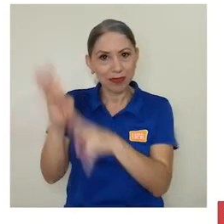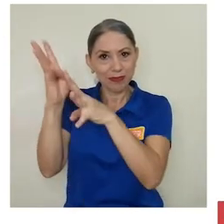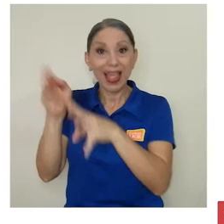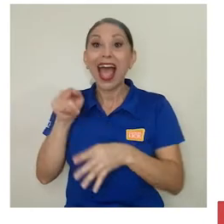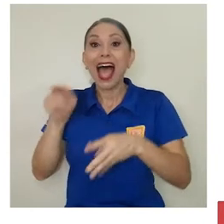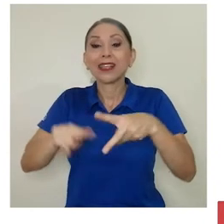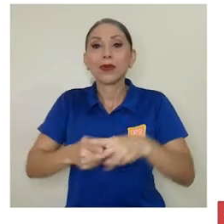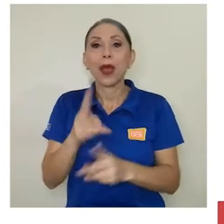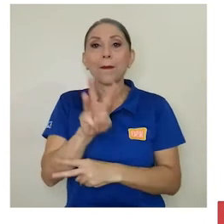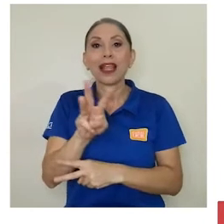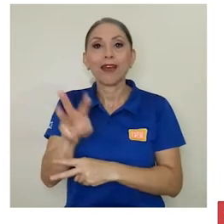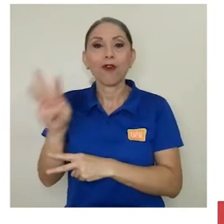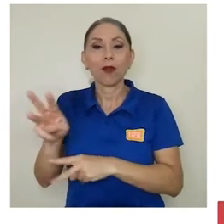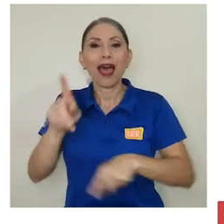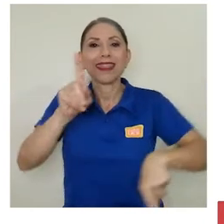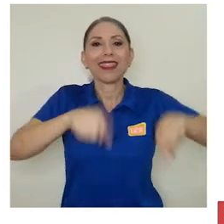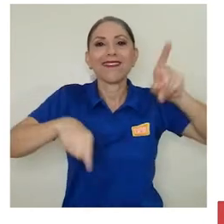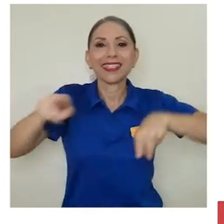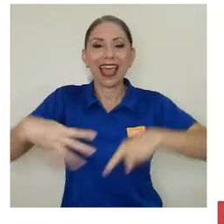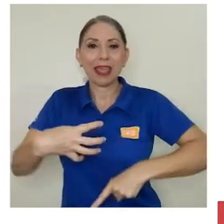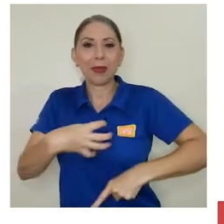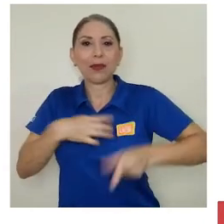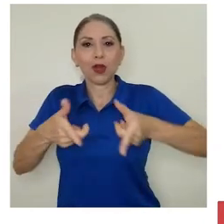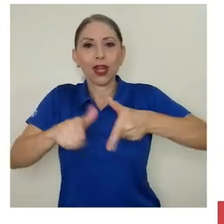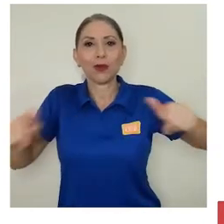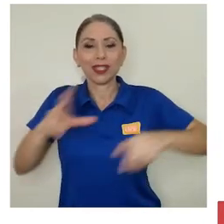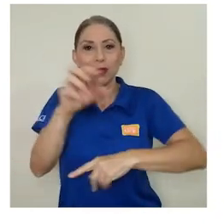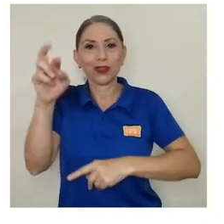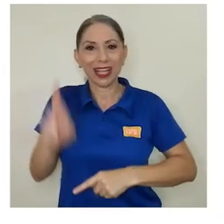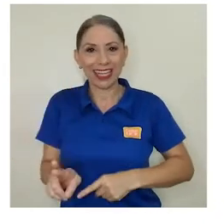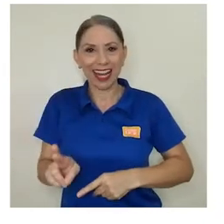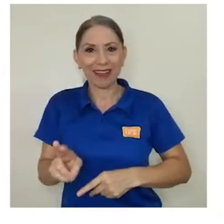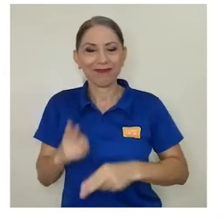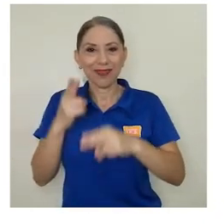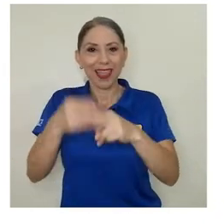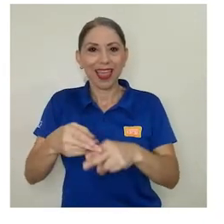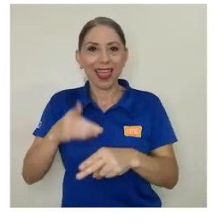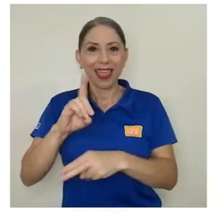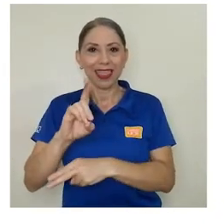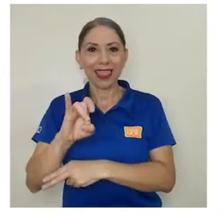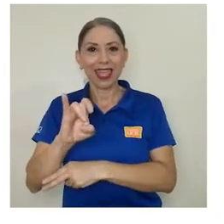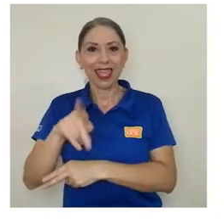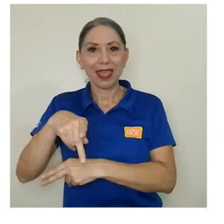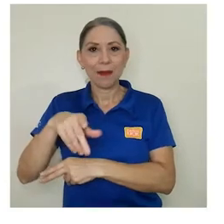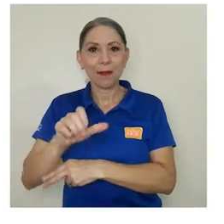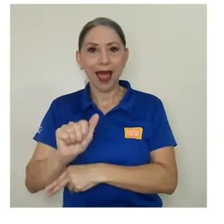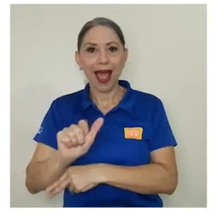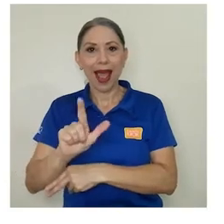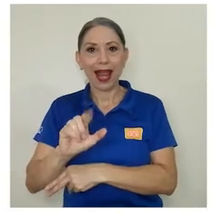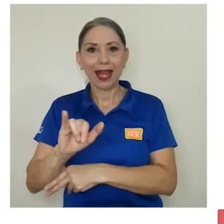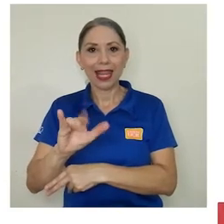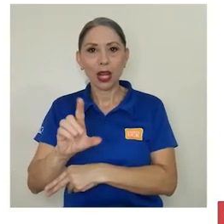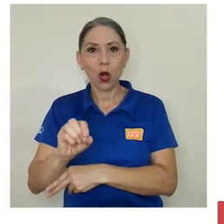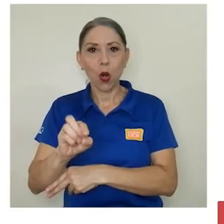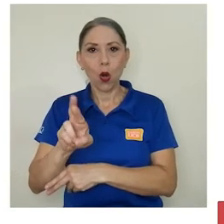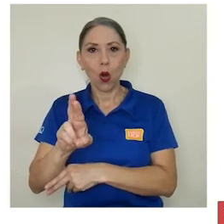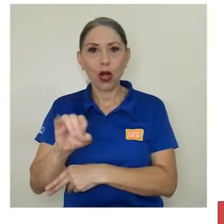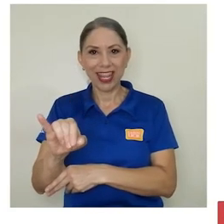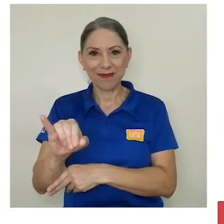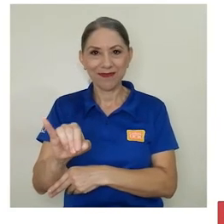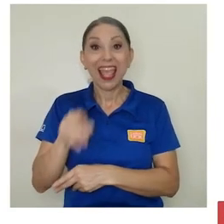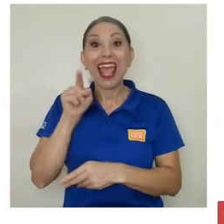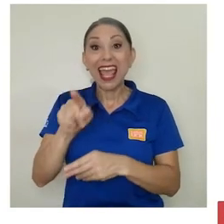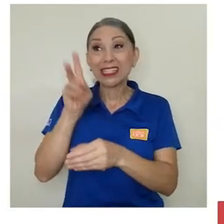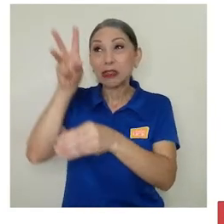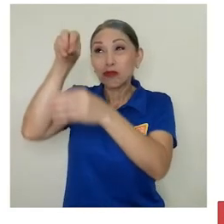como nació la Plataforma de Diversidad y Patrimonio Lingüístico de Costa Rica, conocida como DIPALICORI. Se trata de un repositorio con una